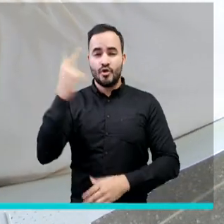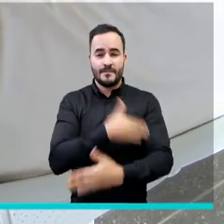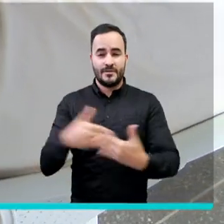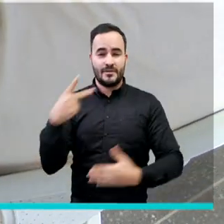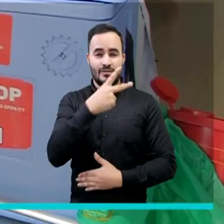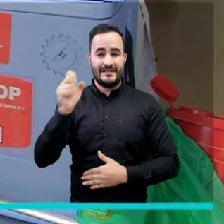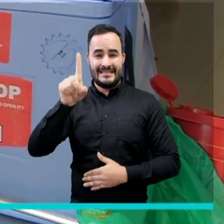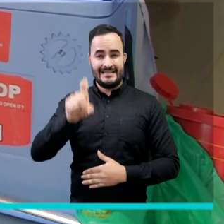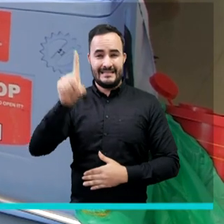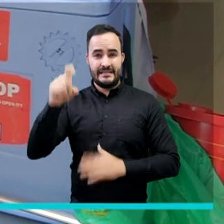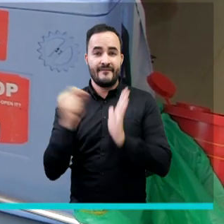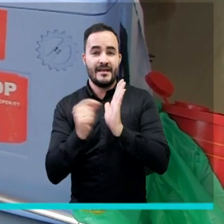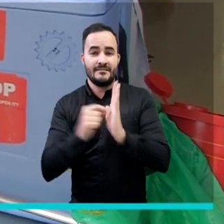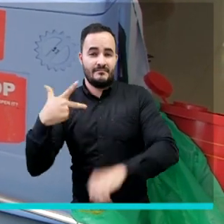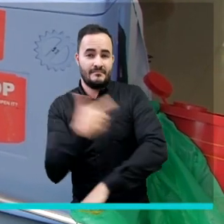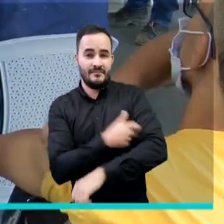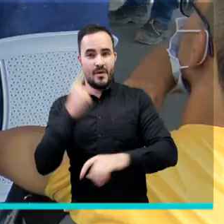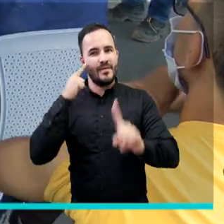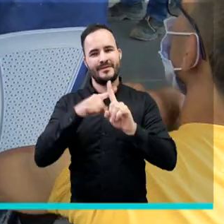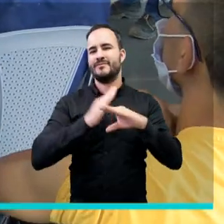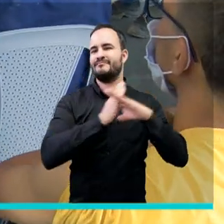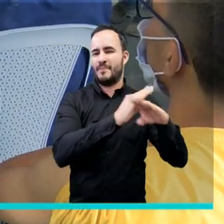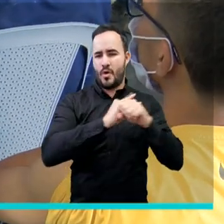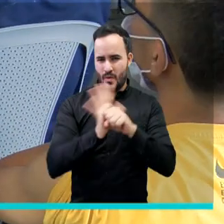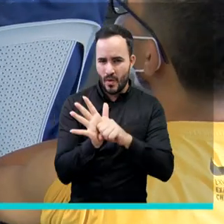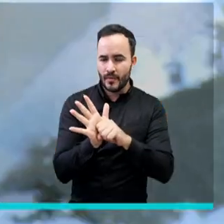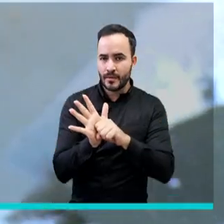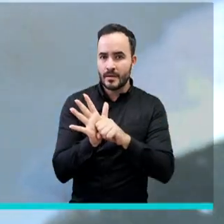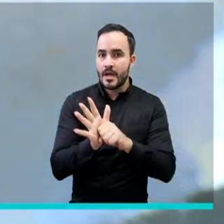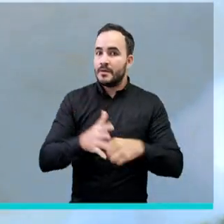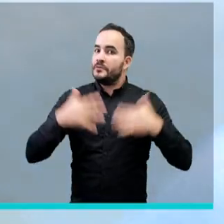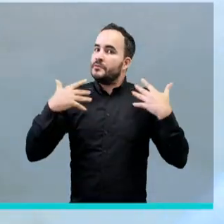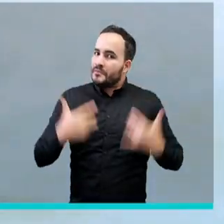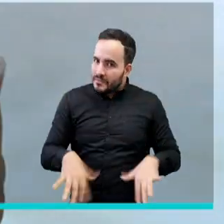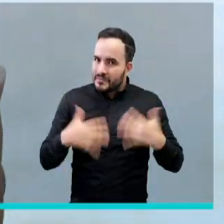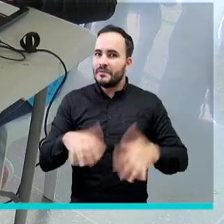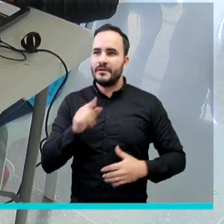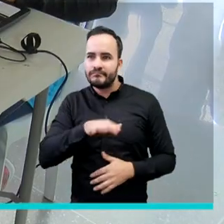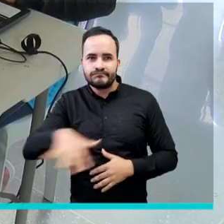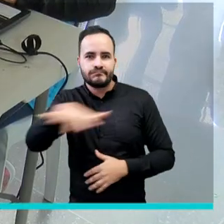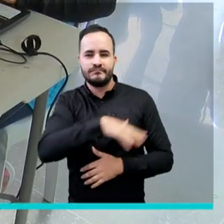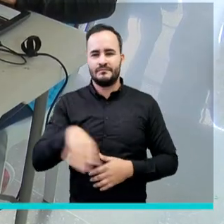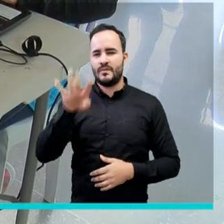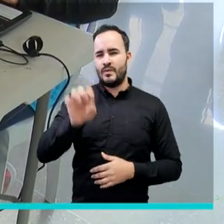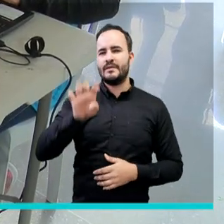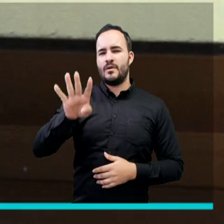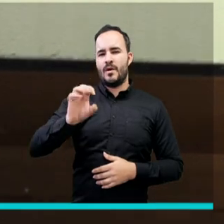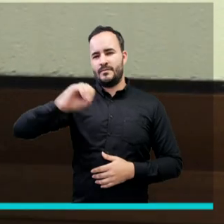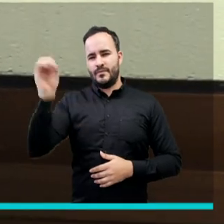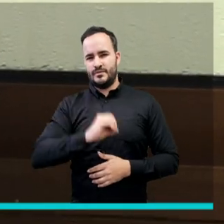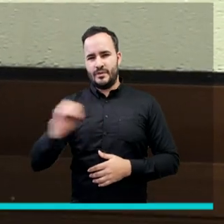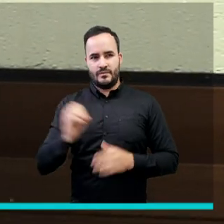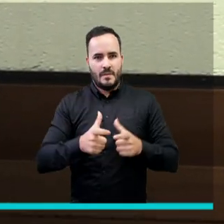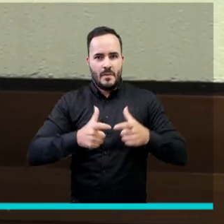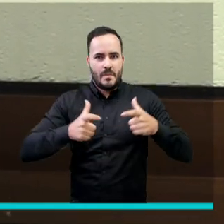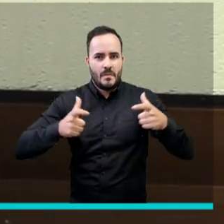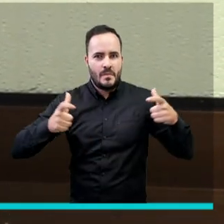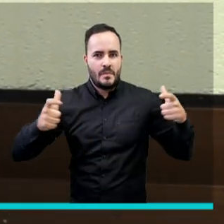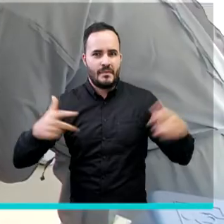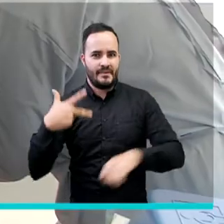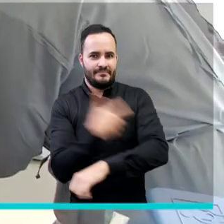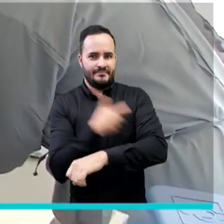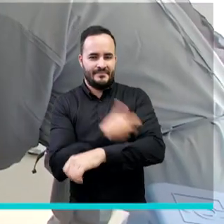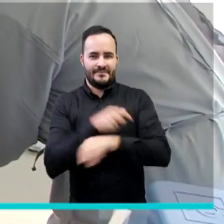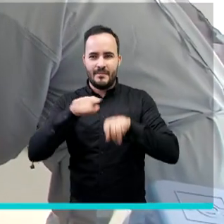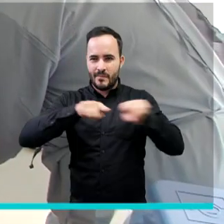.266.000 dosis aplicadas contra la COVID-19. Es decir, que se ha logrado una ejecución del 94,6% de